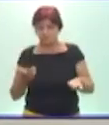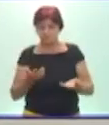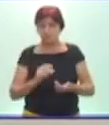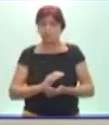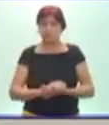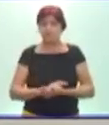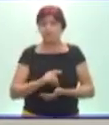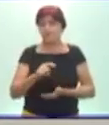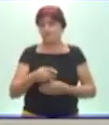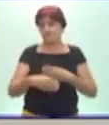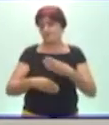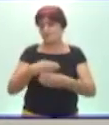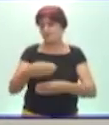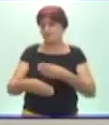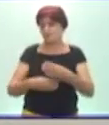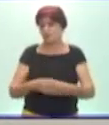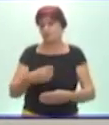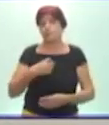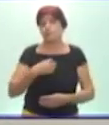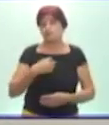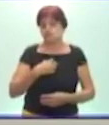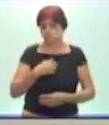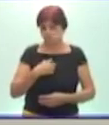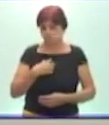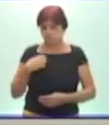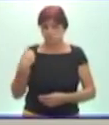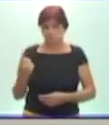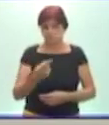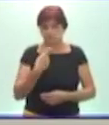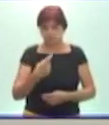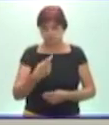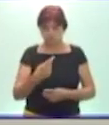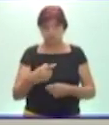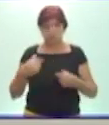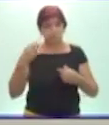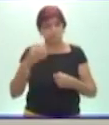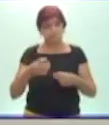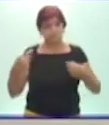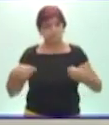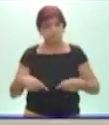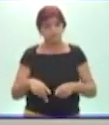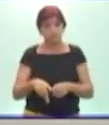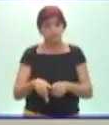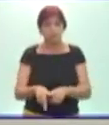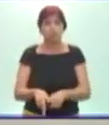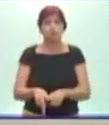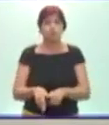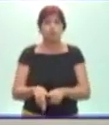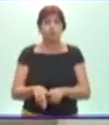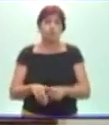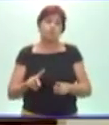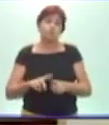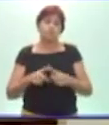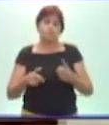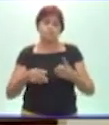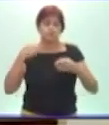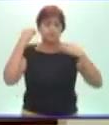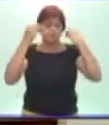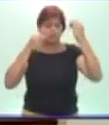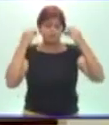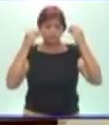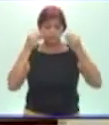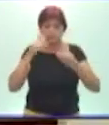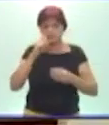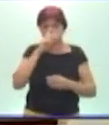este proceso tenemos nosotros los adultos que estarlos acompañando. ¿Por qué? Porque si surge alguna frustración el niño tiene que